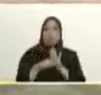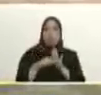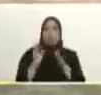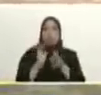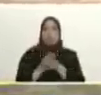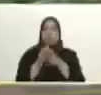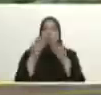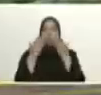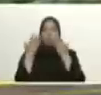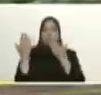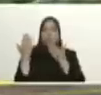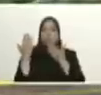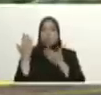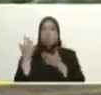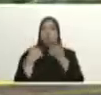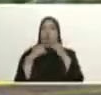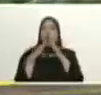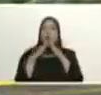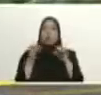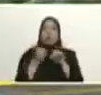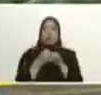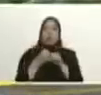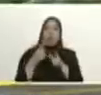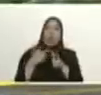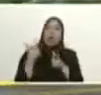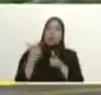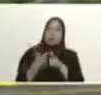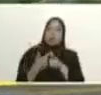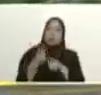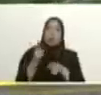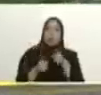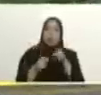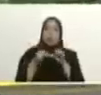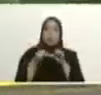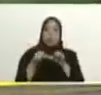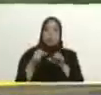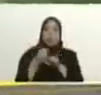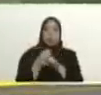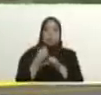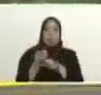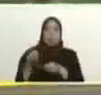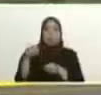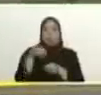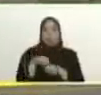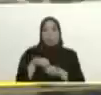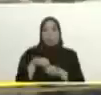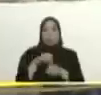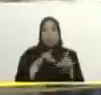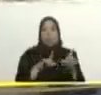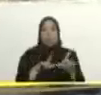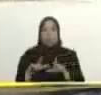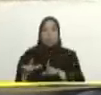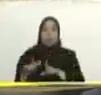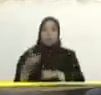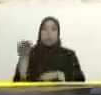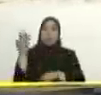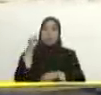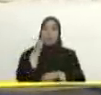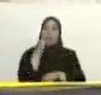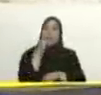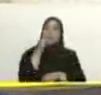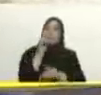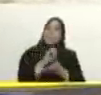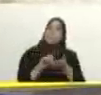de la mayoría de esas viviendas se cayeron entonces esas son las que dice el gobernador que está dentro del asiento un que debemos ya esas no son viviendas pues ya eso